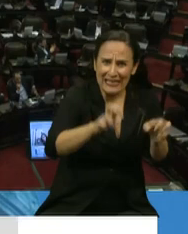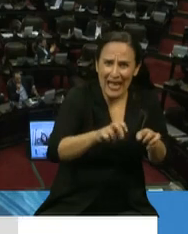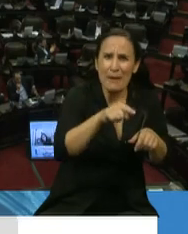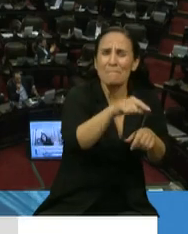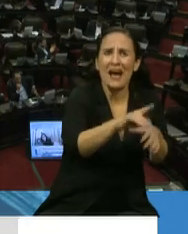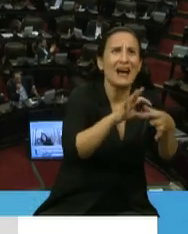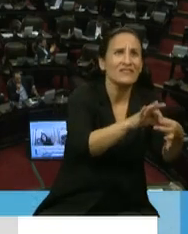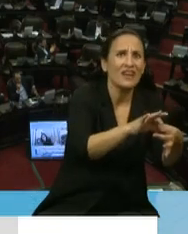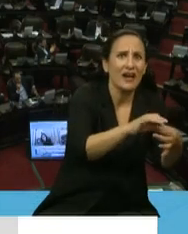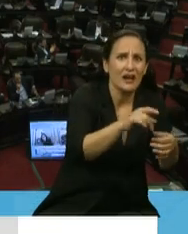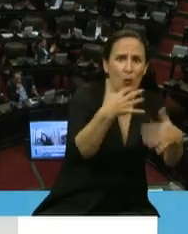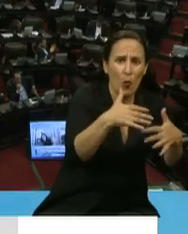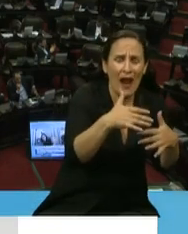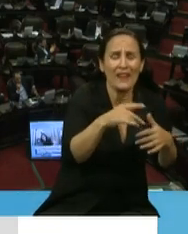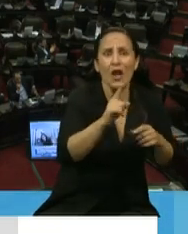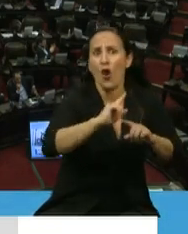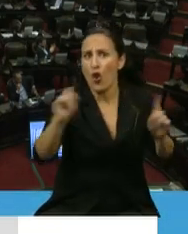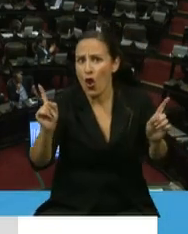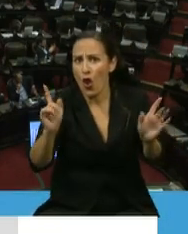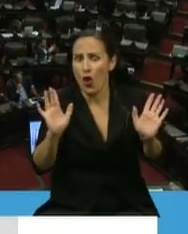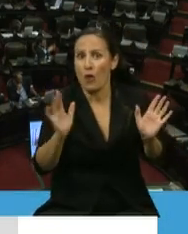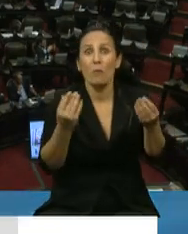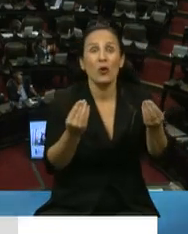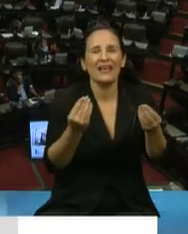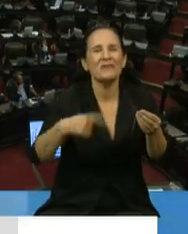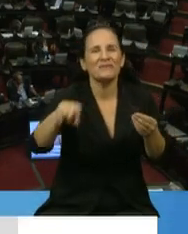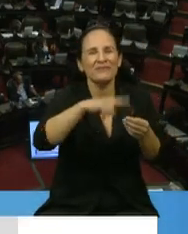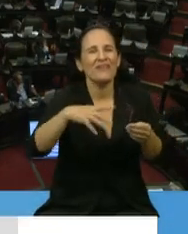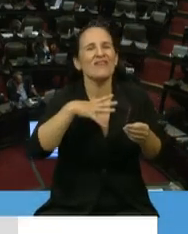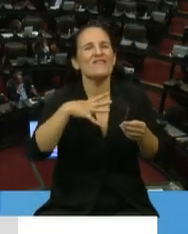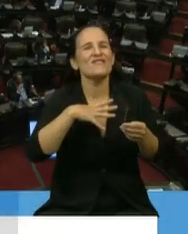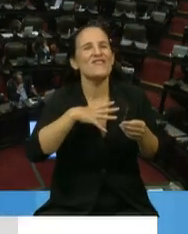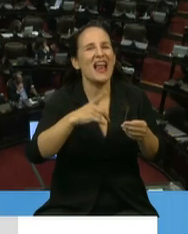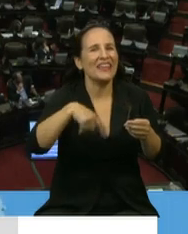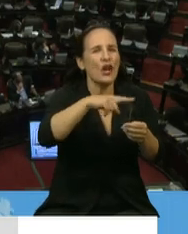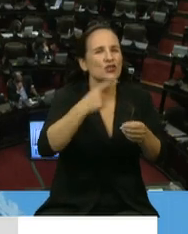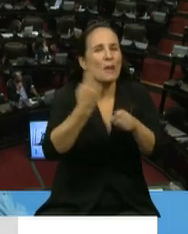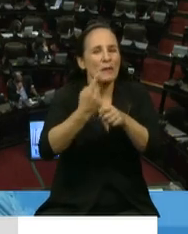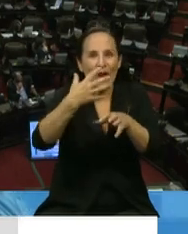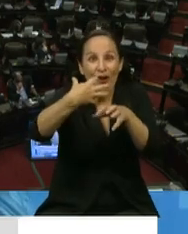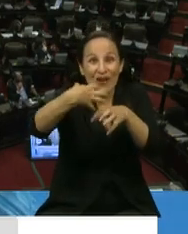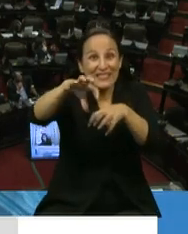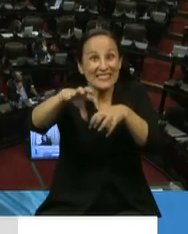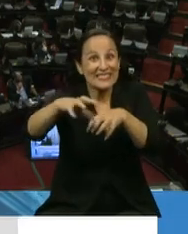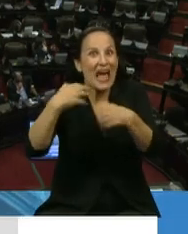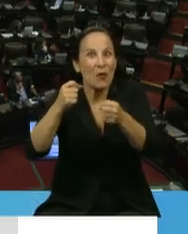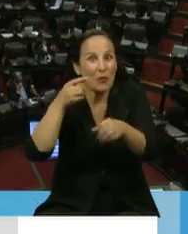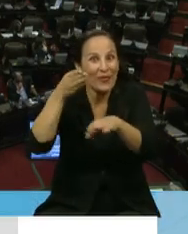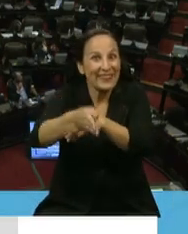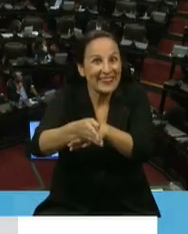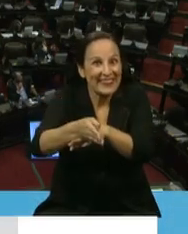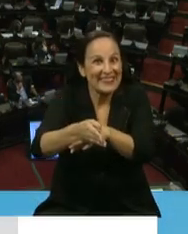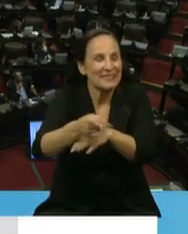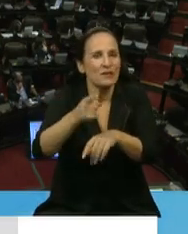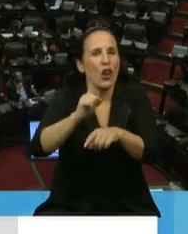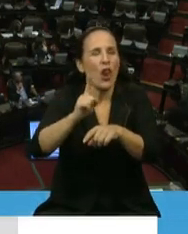porque no tenemos la cuestión cultural de la utilización del primer nivel de atención primaria, que sería el ingreso al